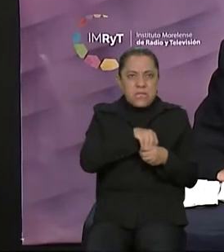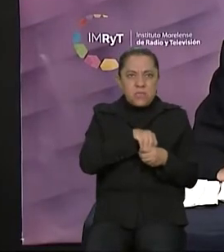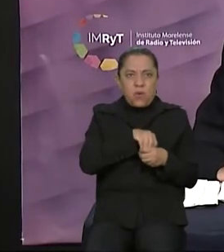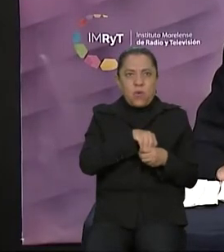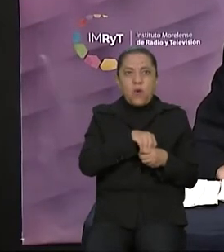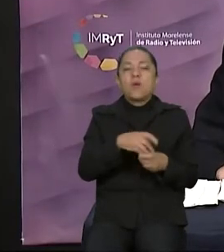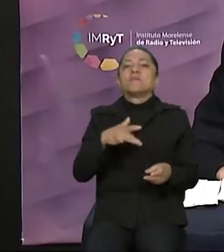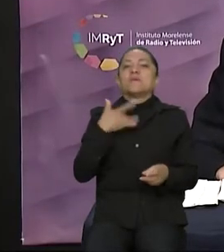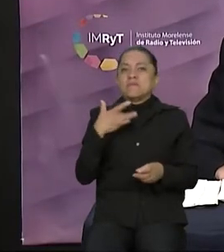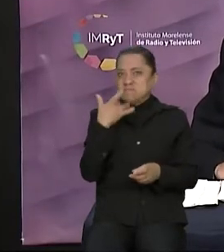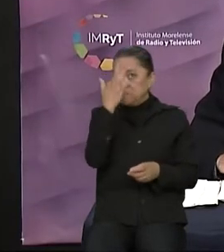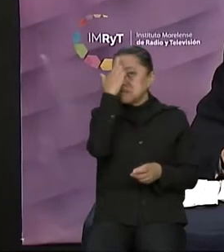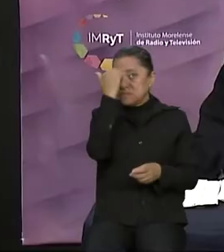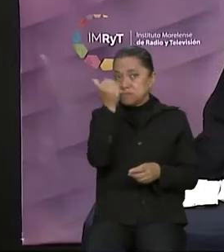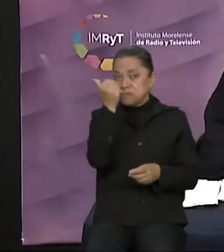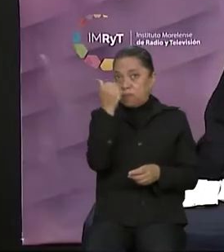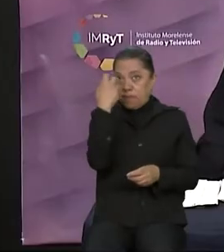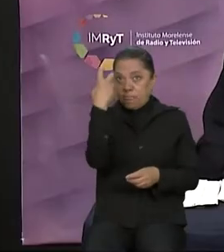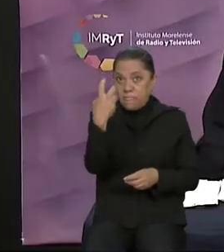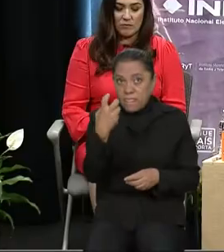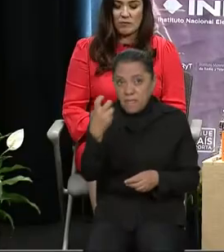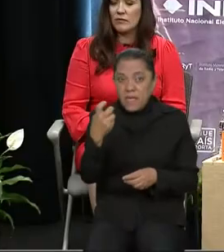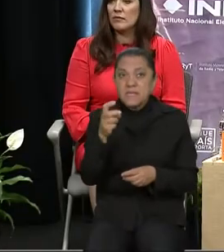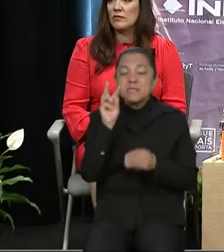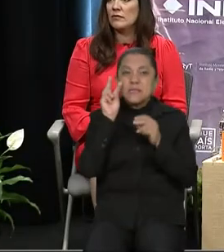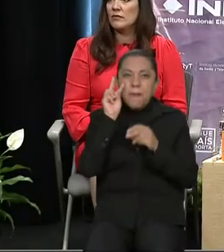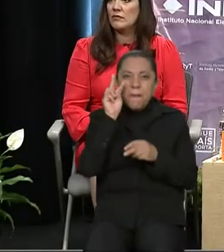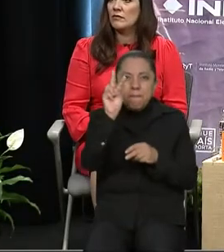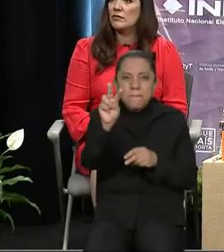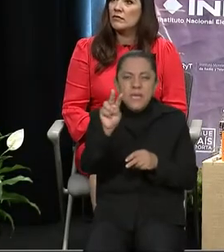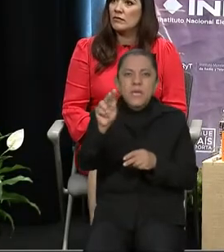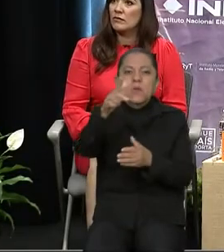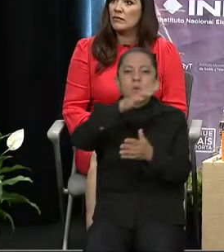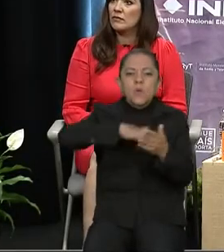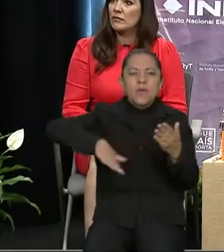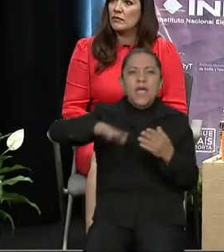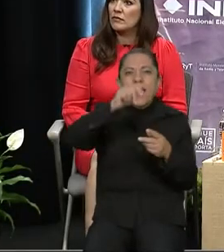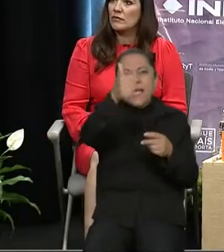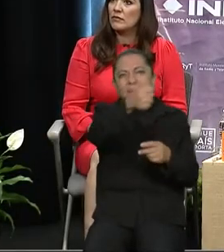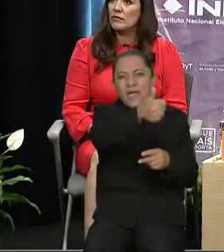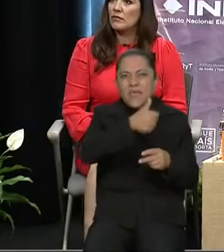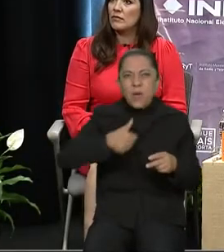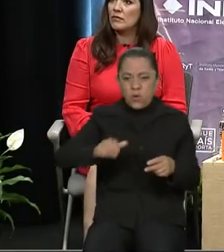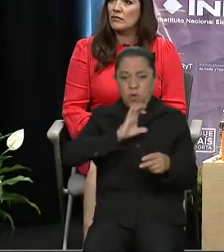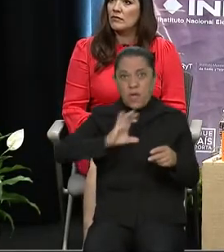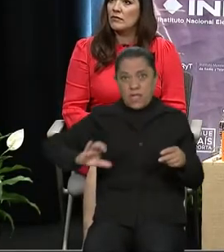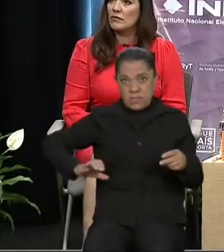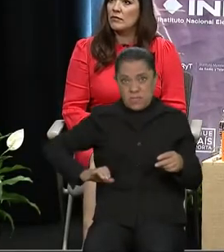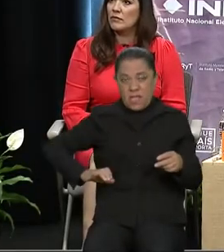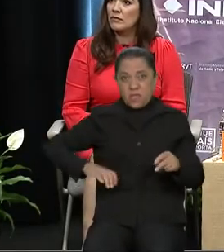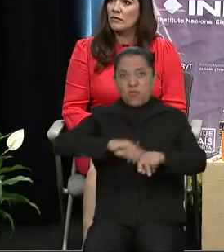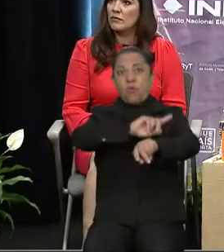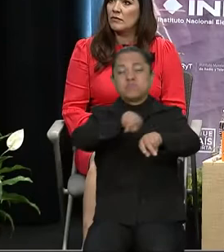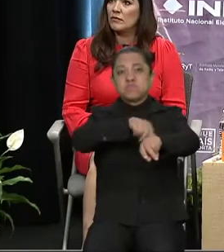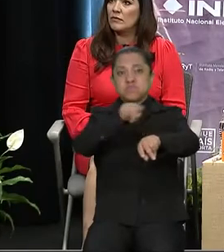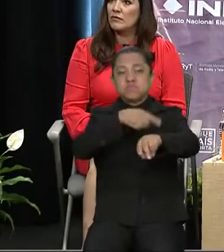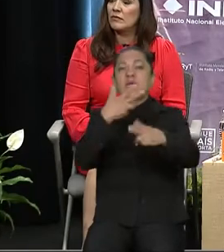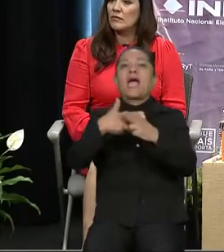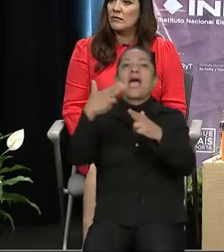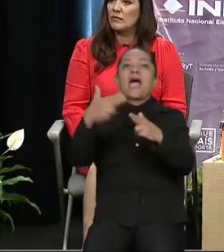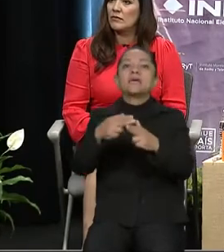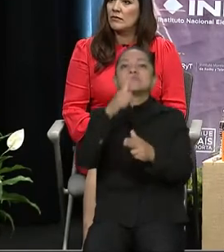recordación, contempla una ronda de apertura de cada candidata y de cada candidato hasta por un minuto con 30